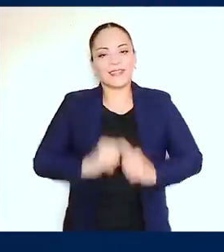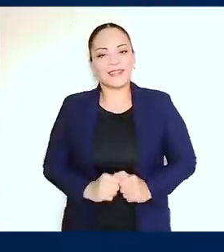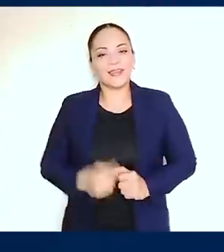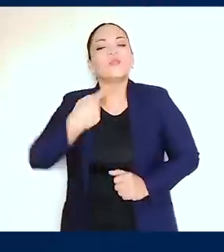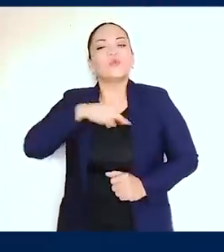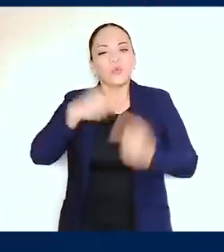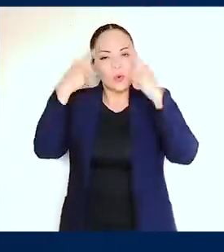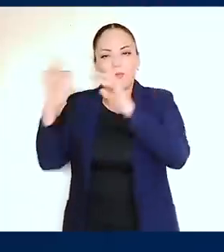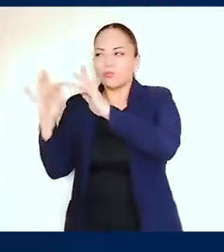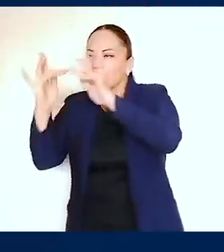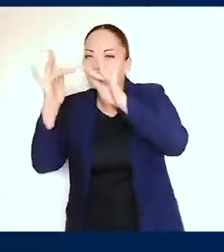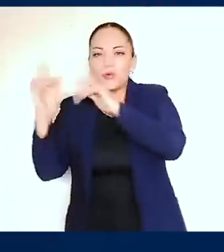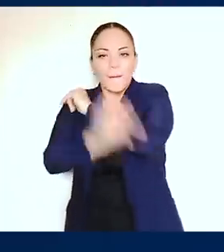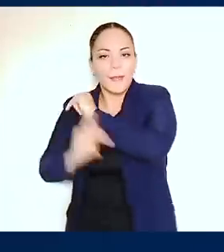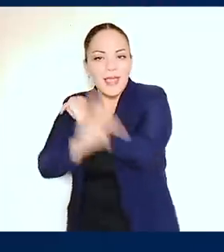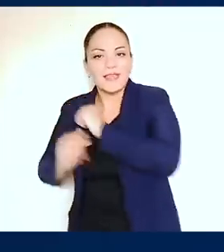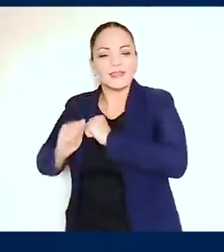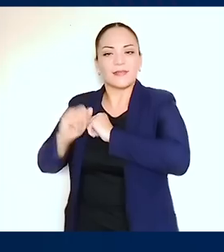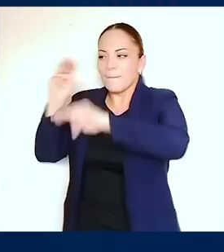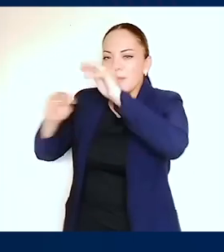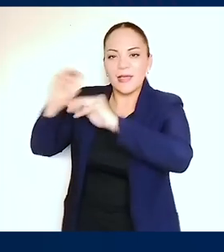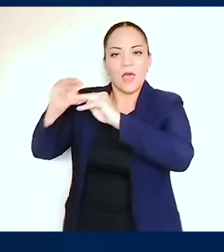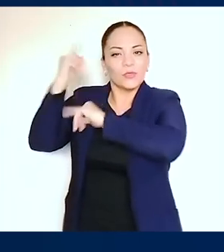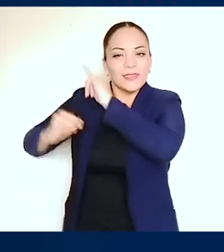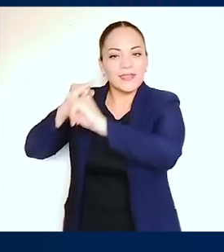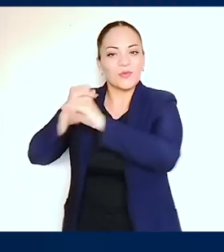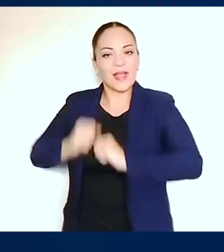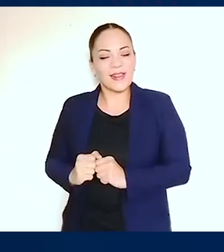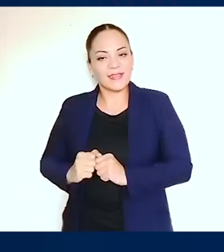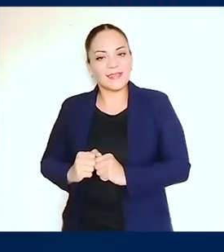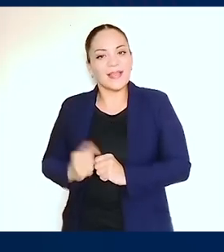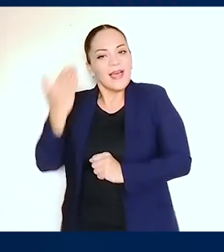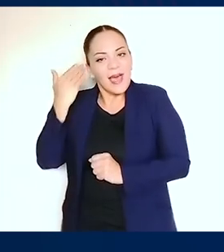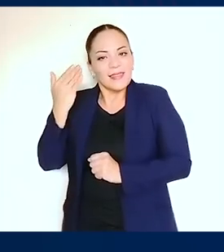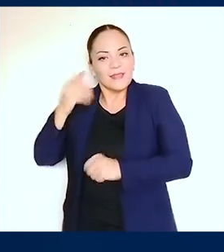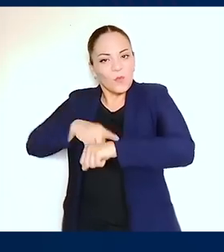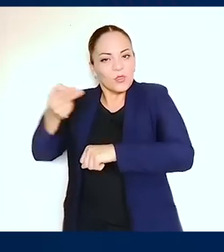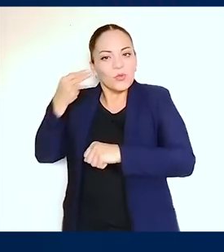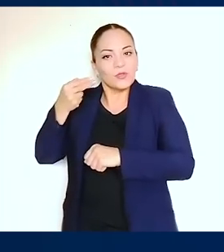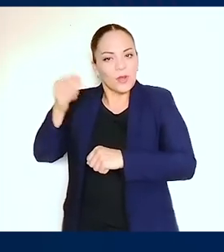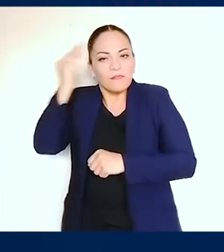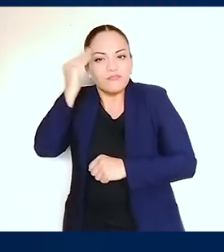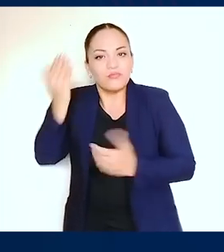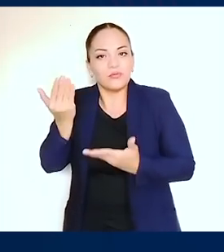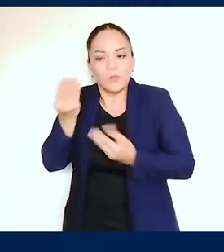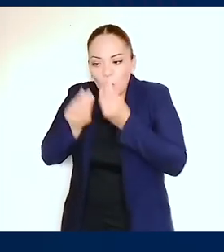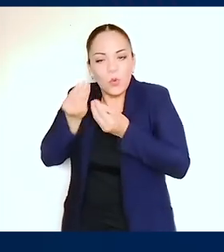naciones y los mercados extranjeros con la convicción de saber que